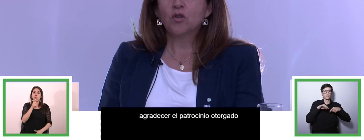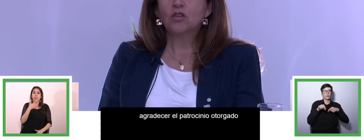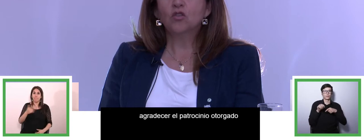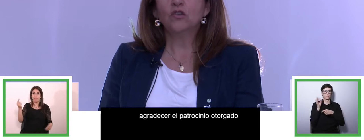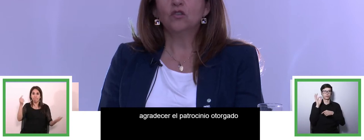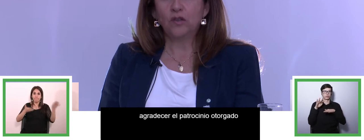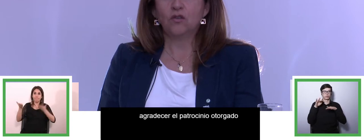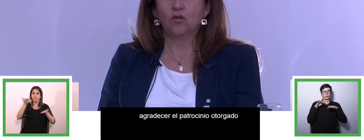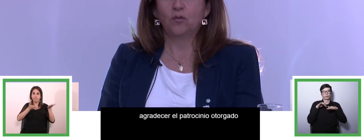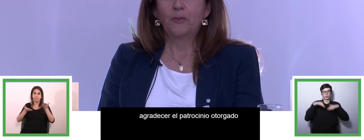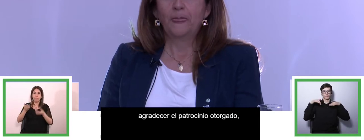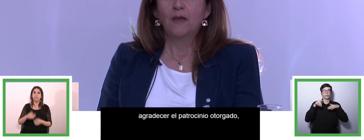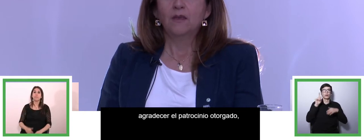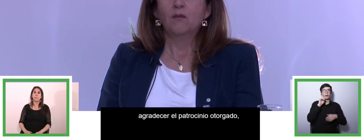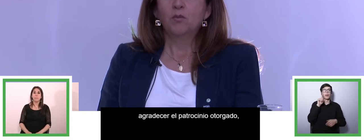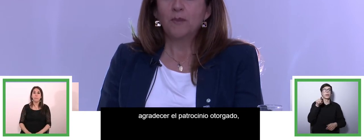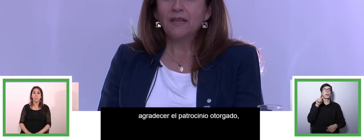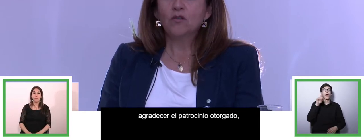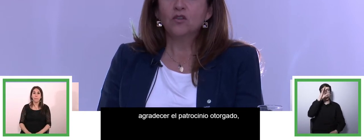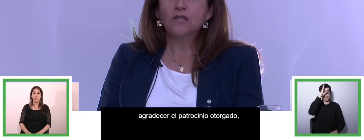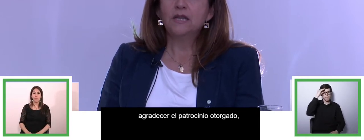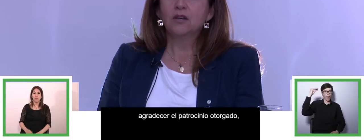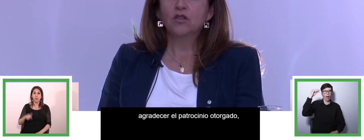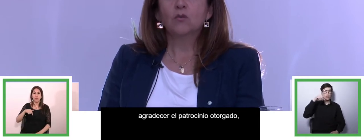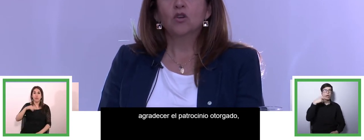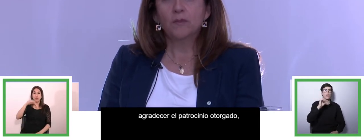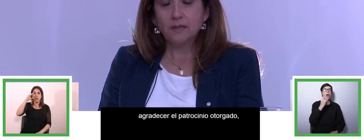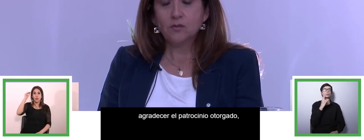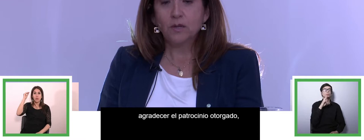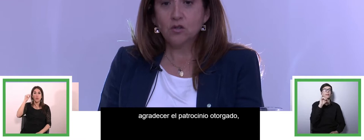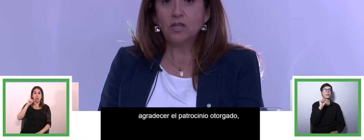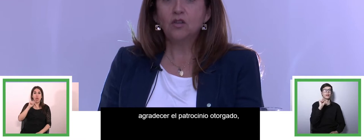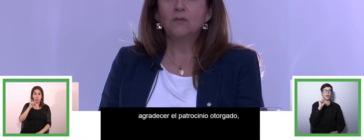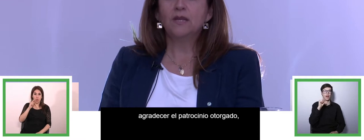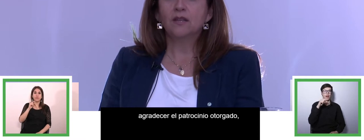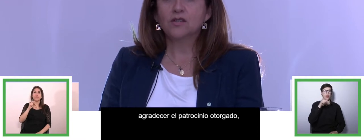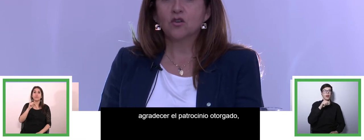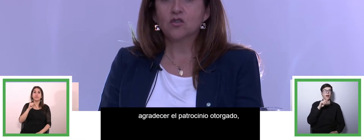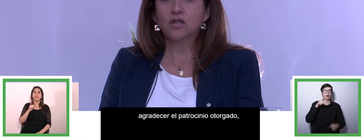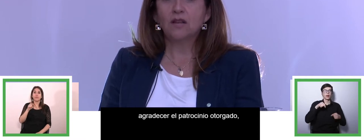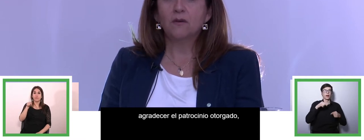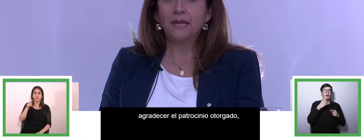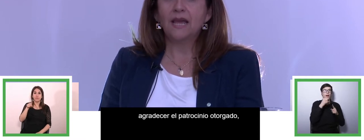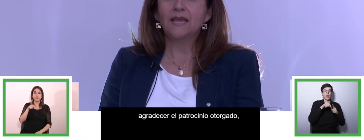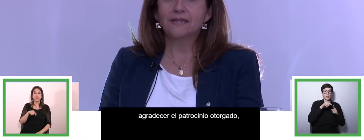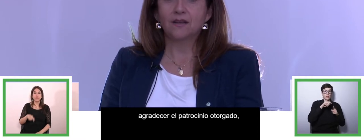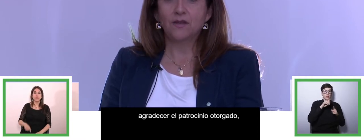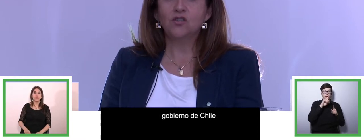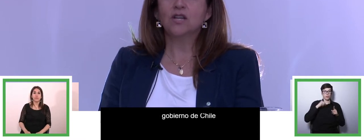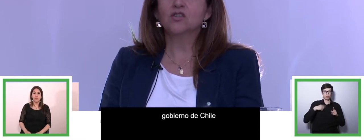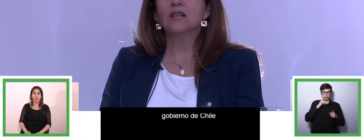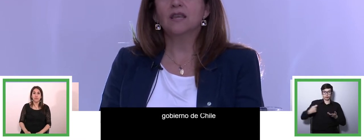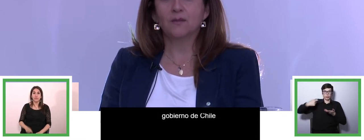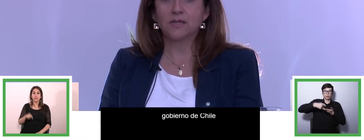Ciro Project todos estos años. Por parte del gobierno de Chile, contamos con el patrocinio del Ministerio de Desarrollo Social y Familia y el